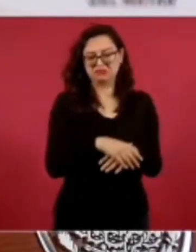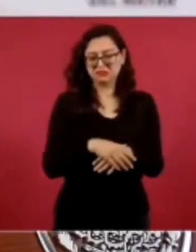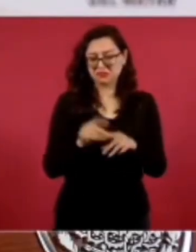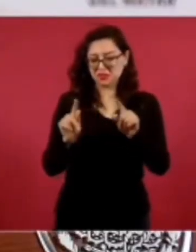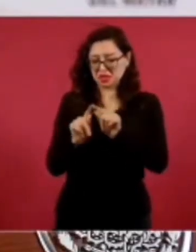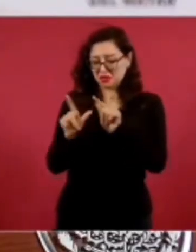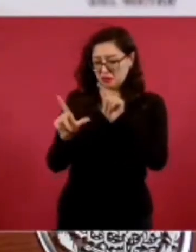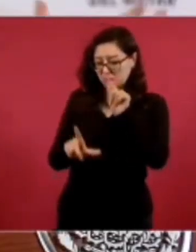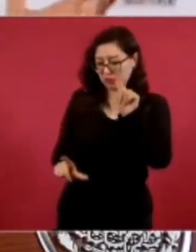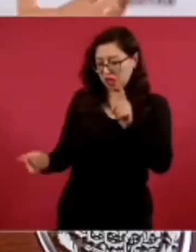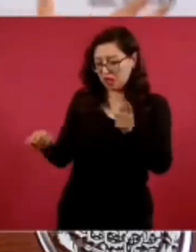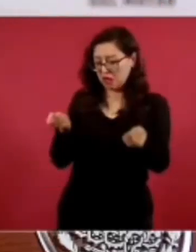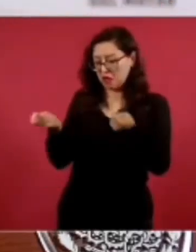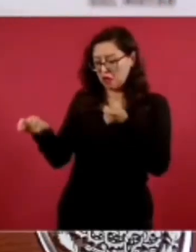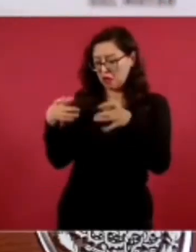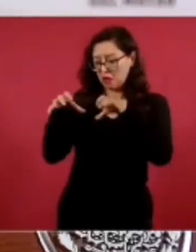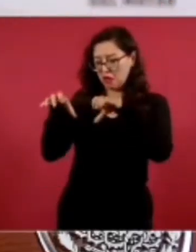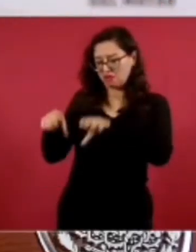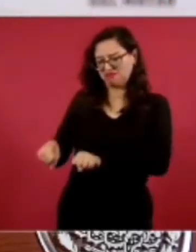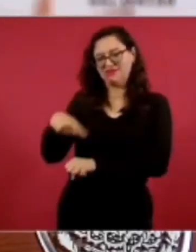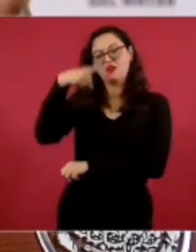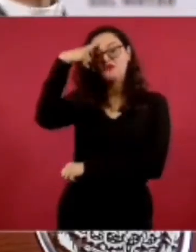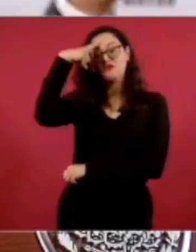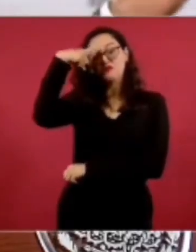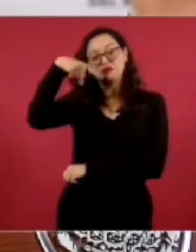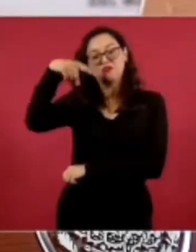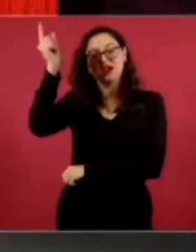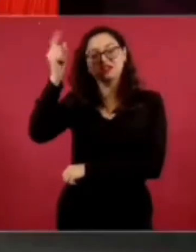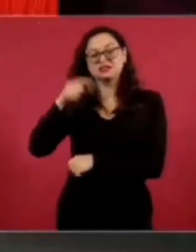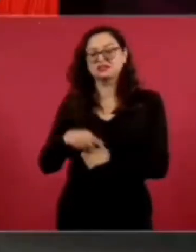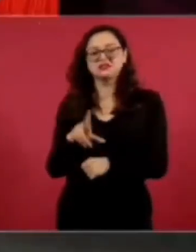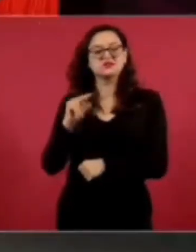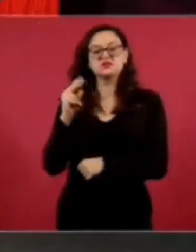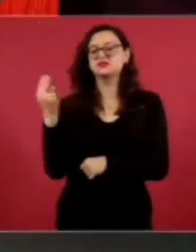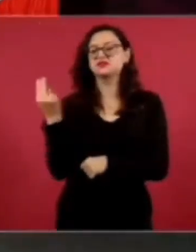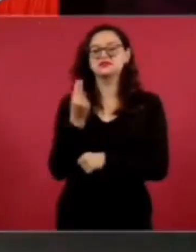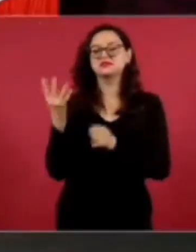muy fácil, sin disparar un tiro,